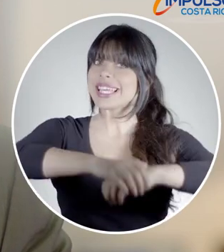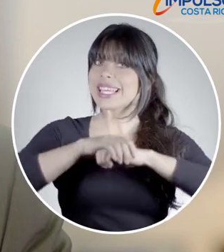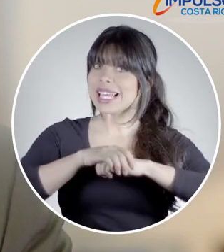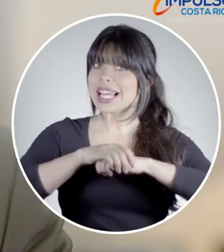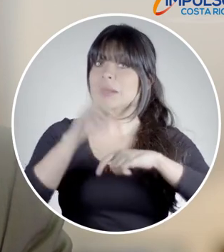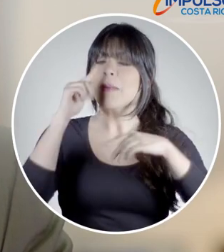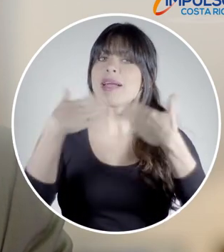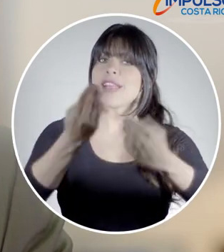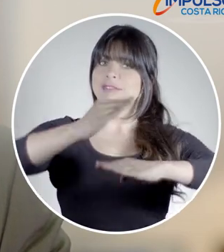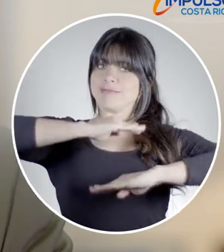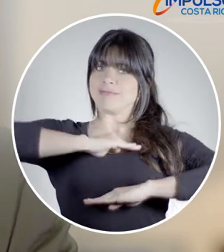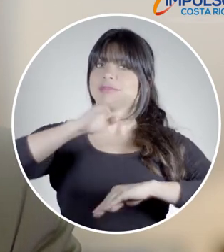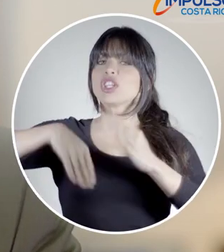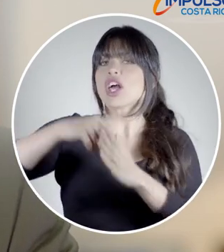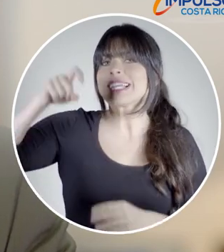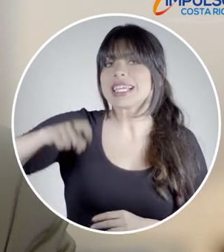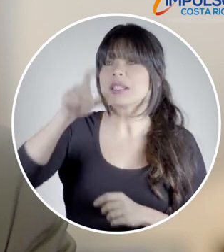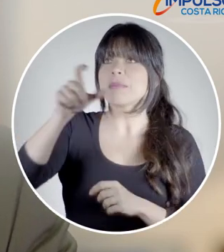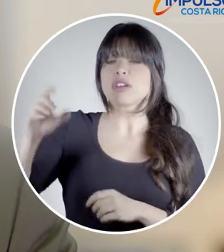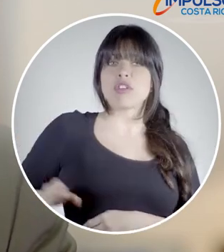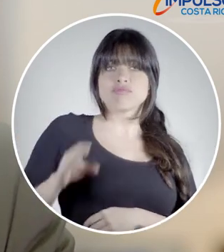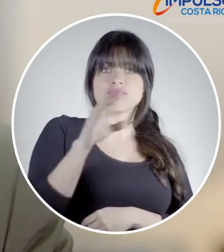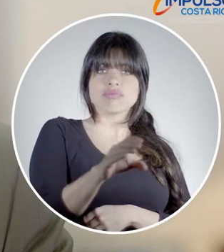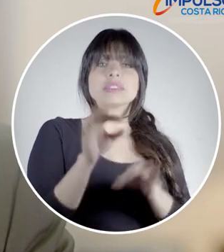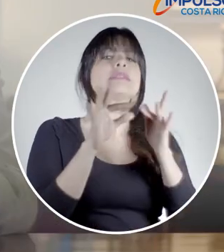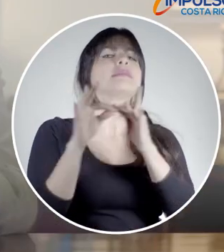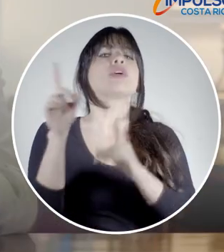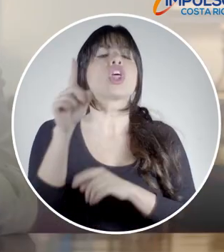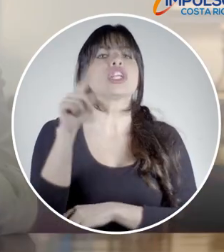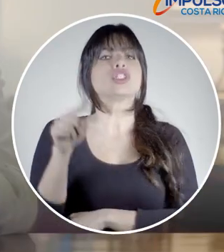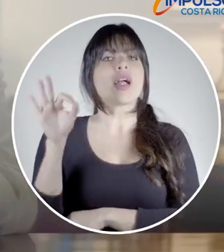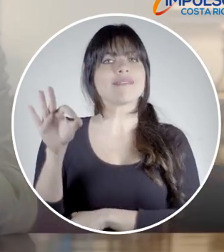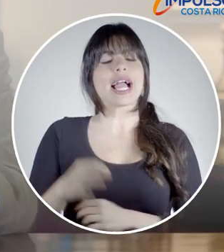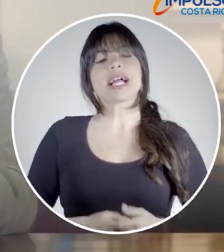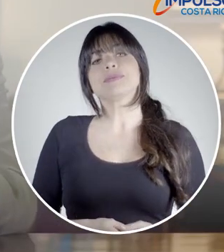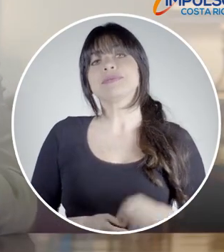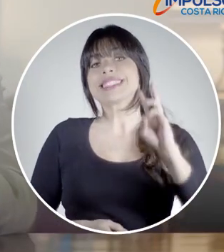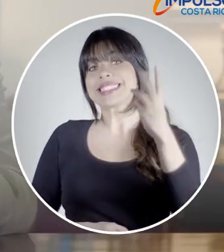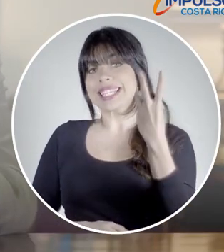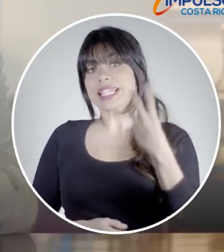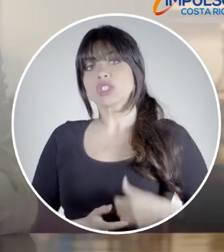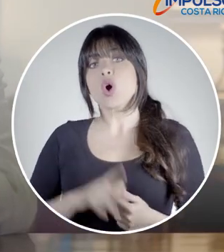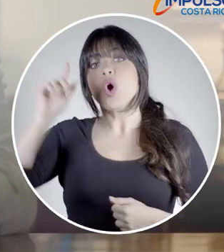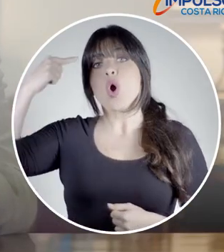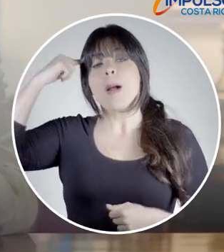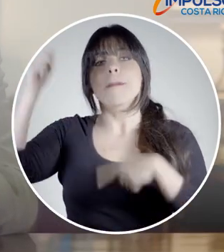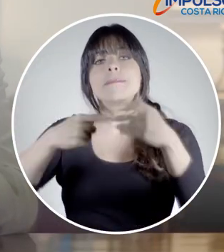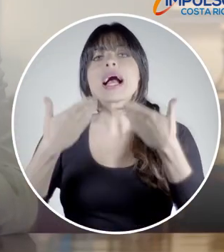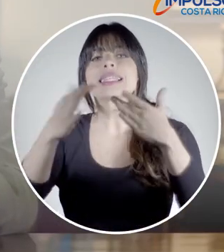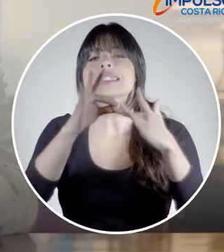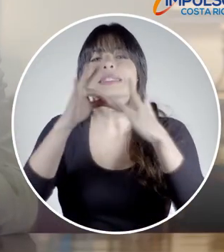enseñanza del inglés que satisface las necesidades de los inversionistas, especialmente en zona franca. Sexto,